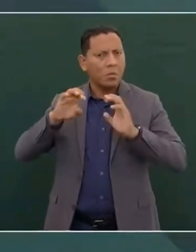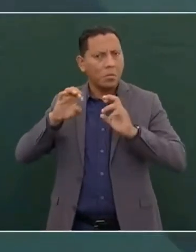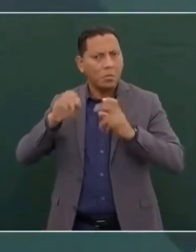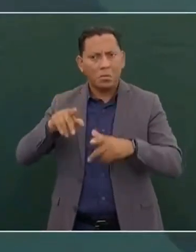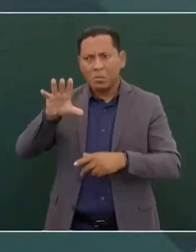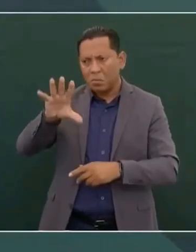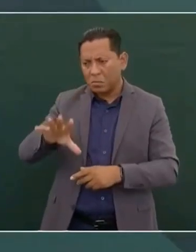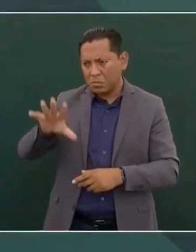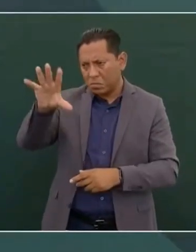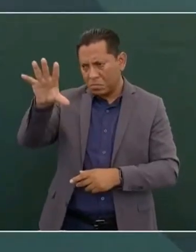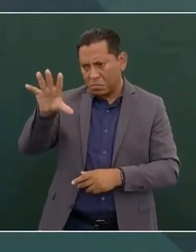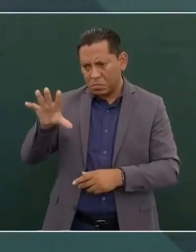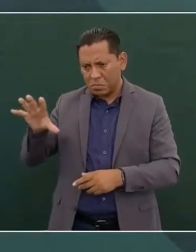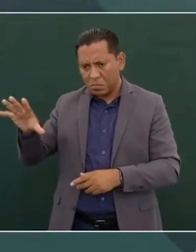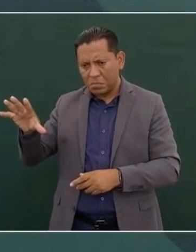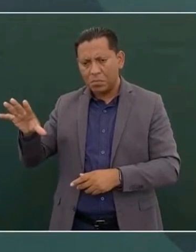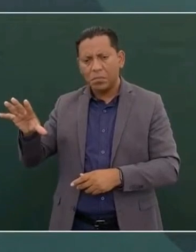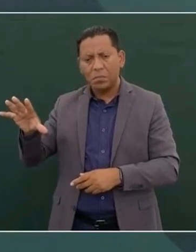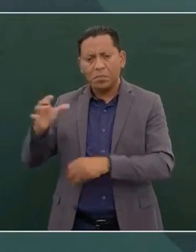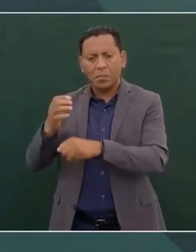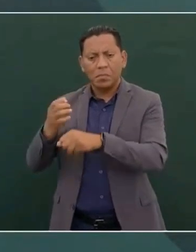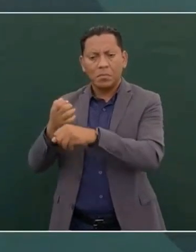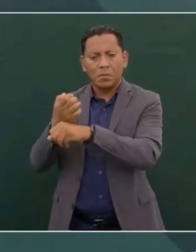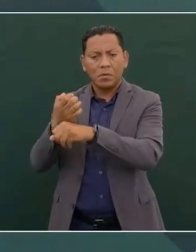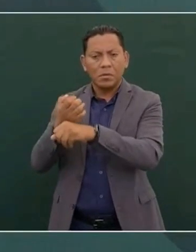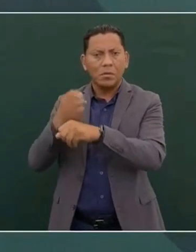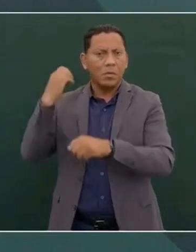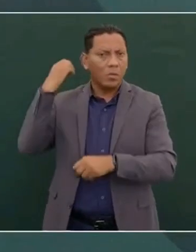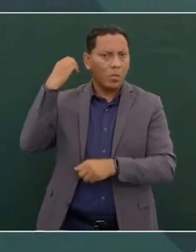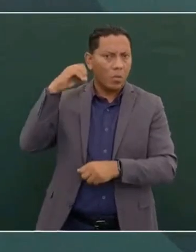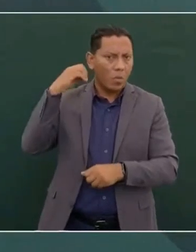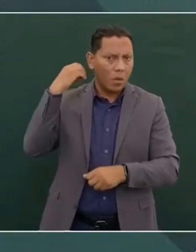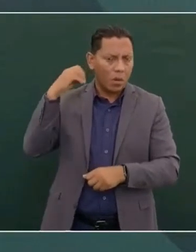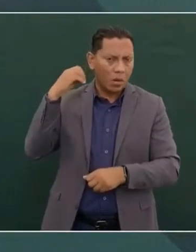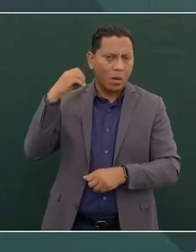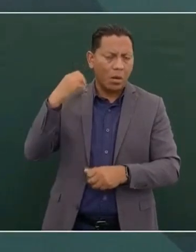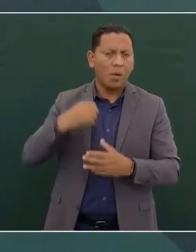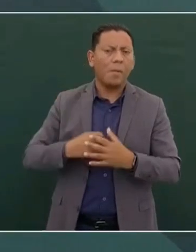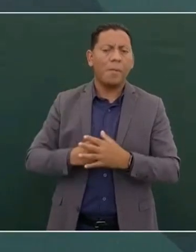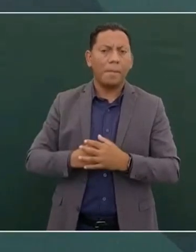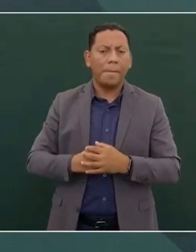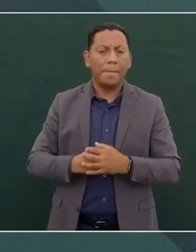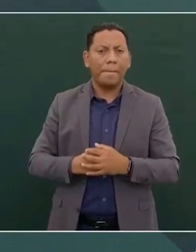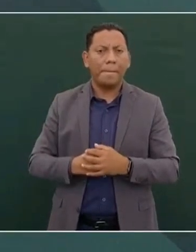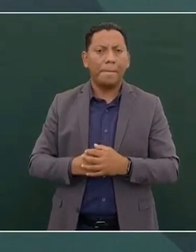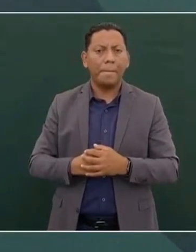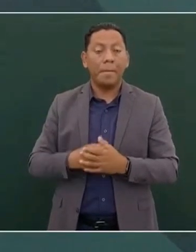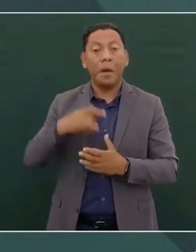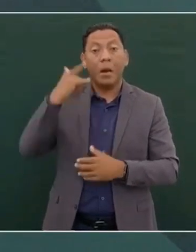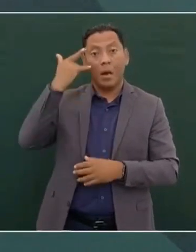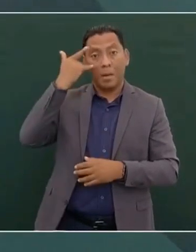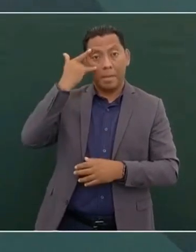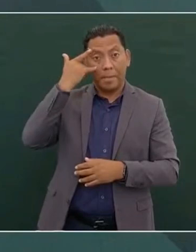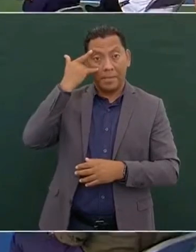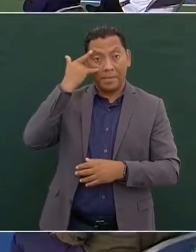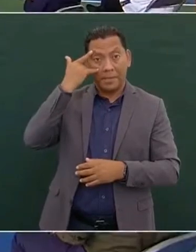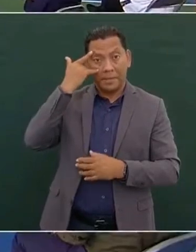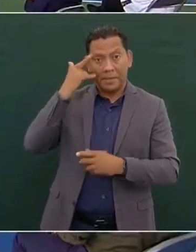también Oaxaca y Campeche.